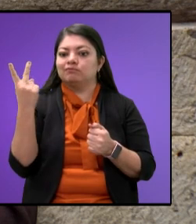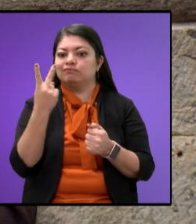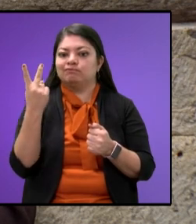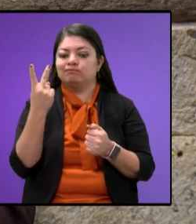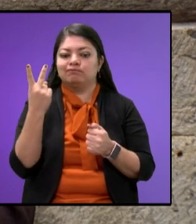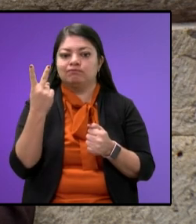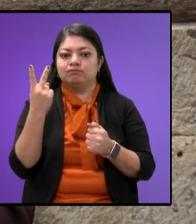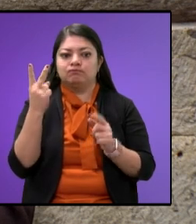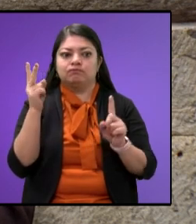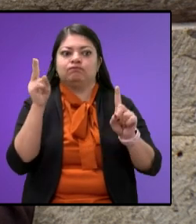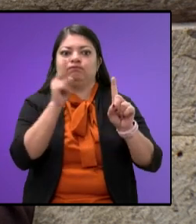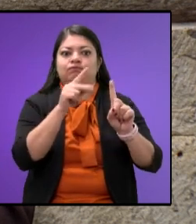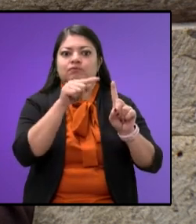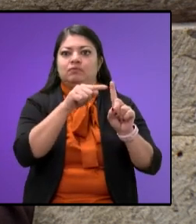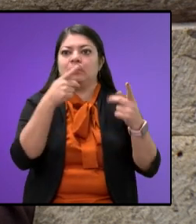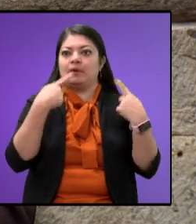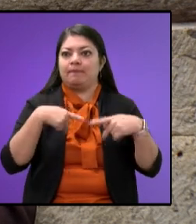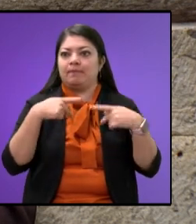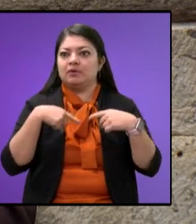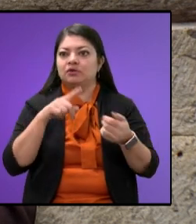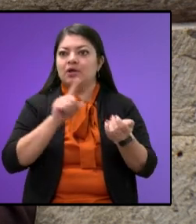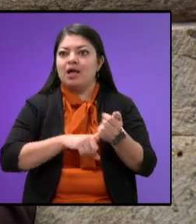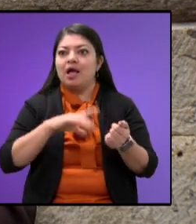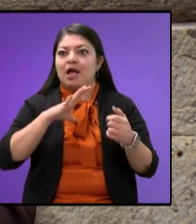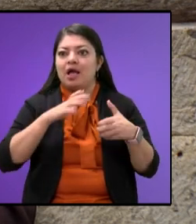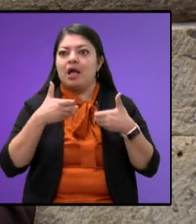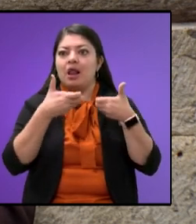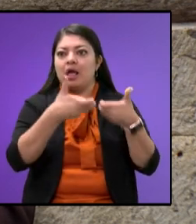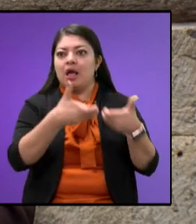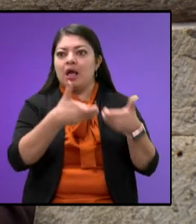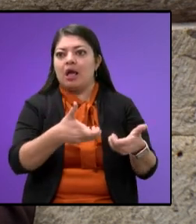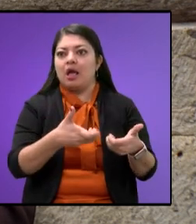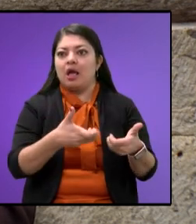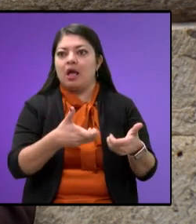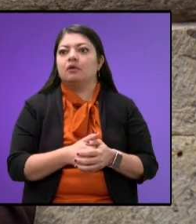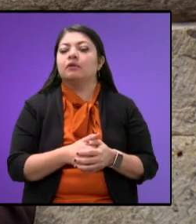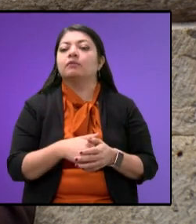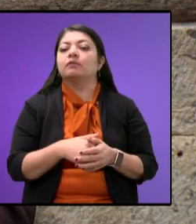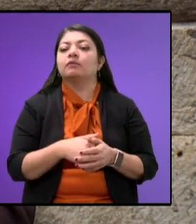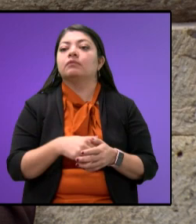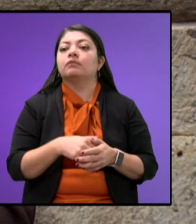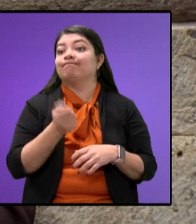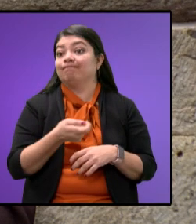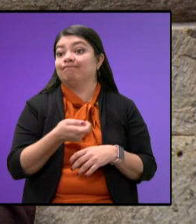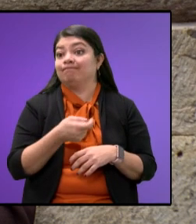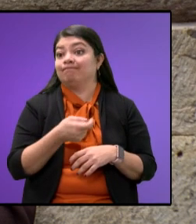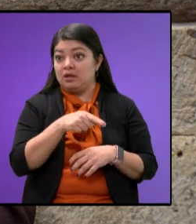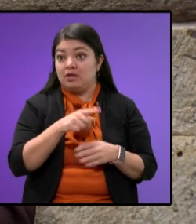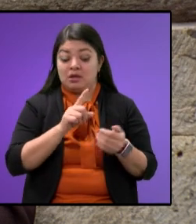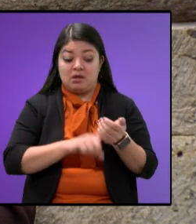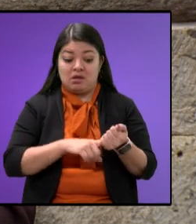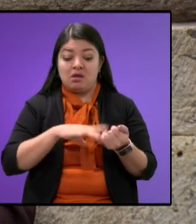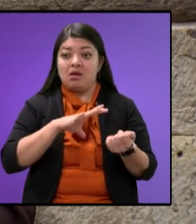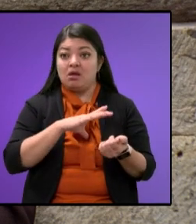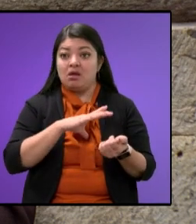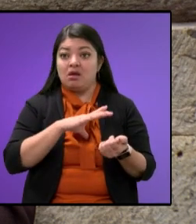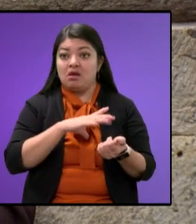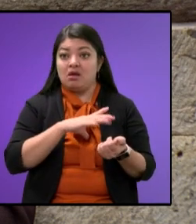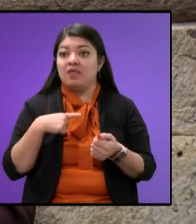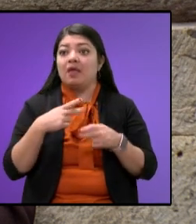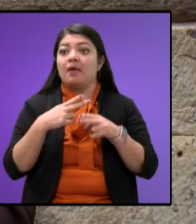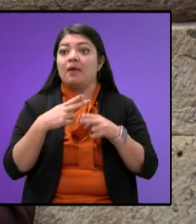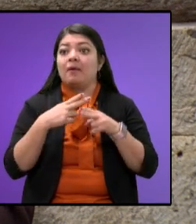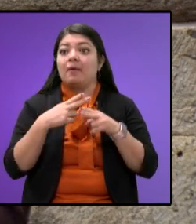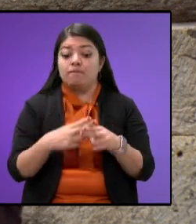una persona en situación de calle. Un hecho del que se va a cumplir un